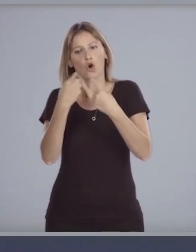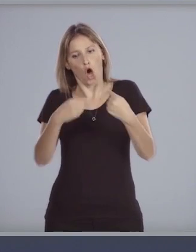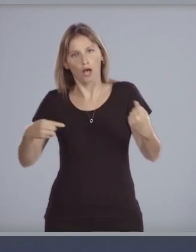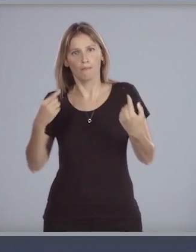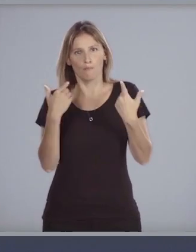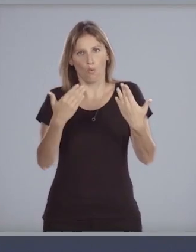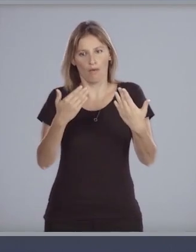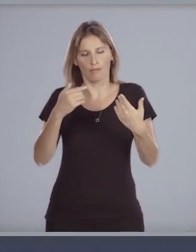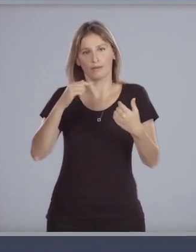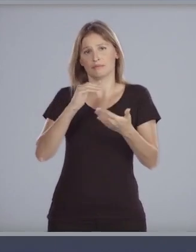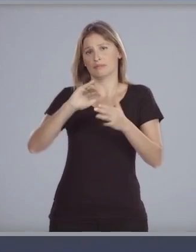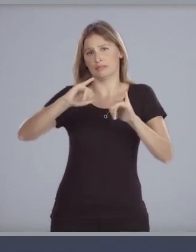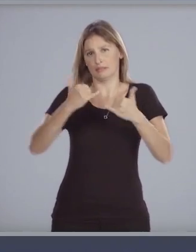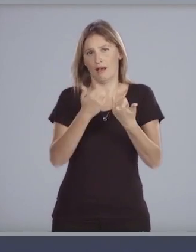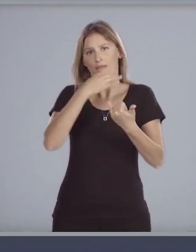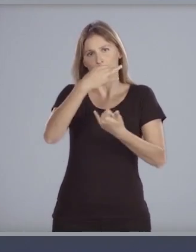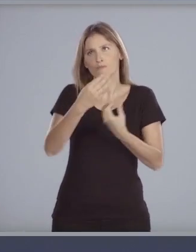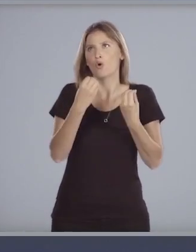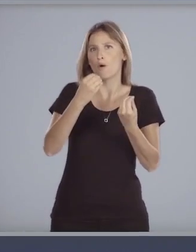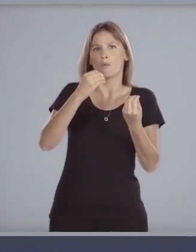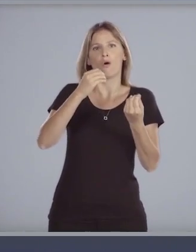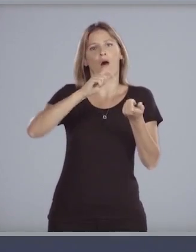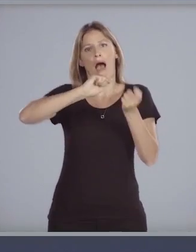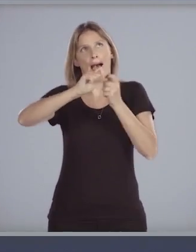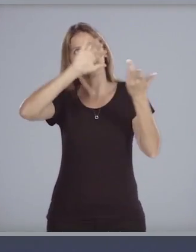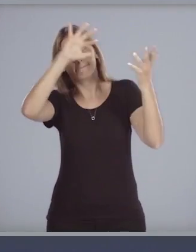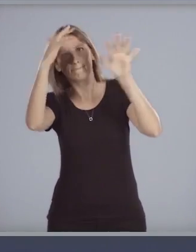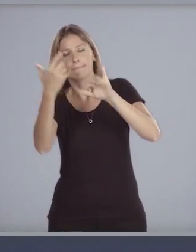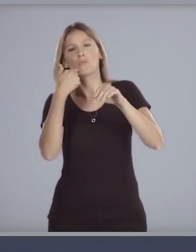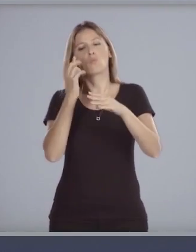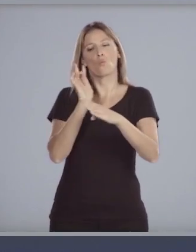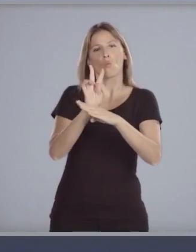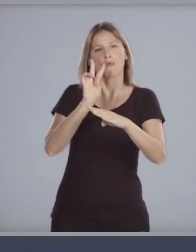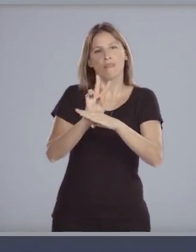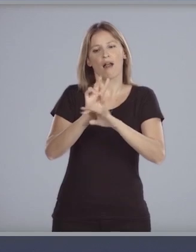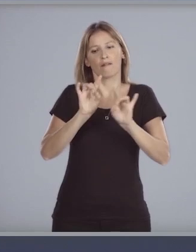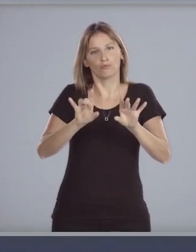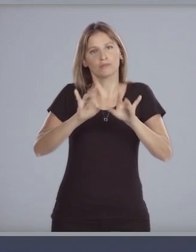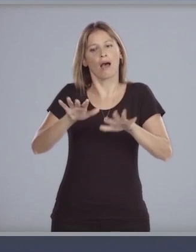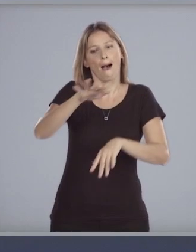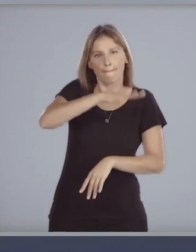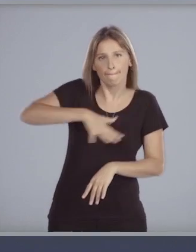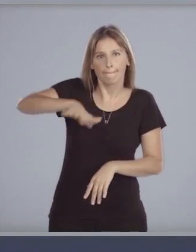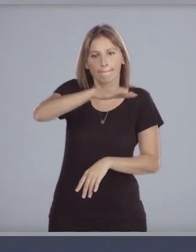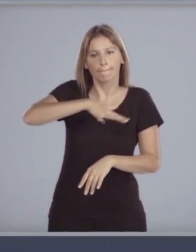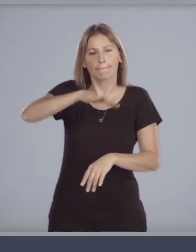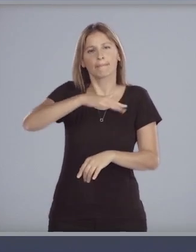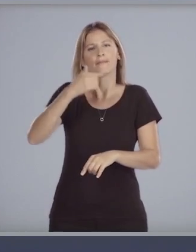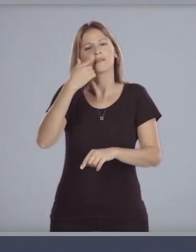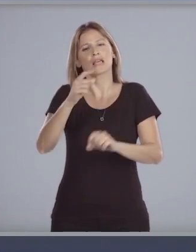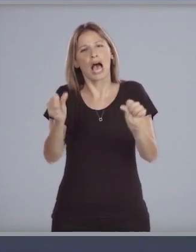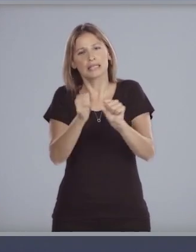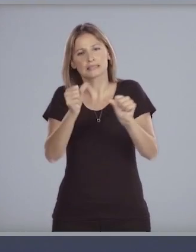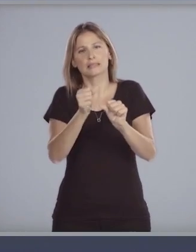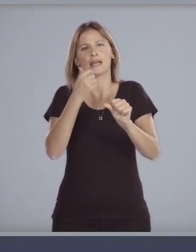posibilidades planteados en materia de cambio climático preservación del medio ambiente y